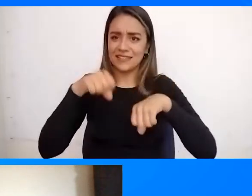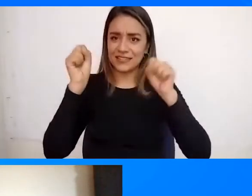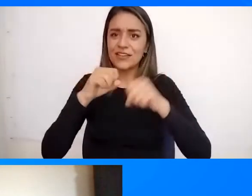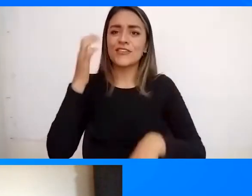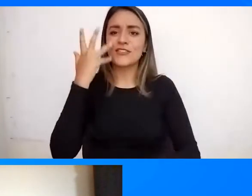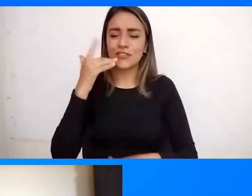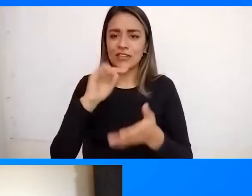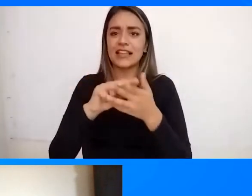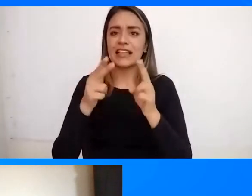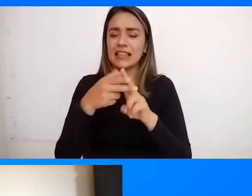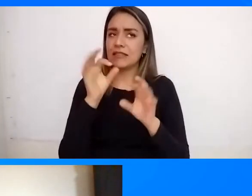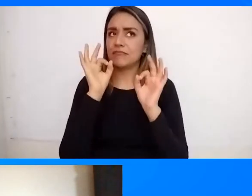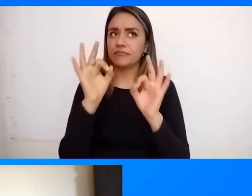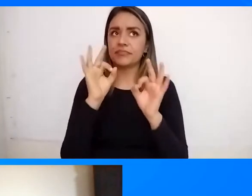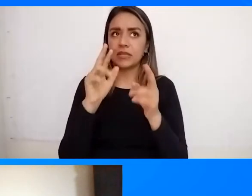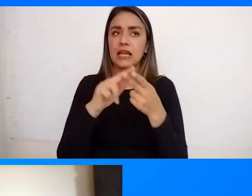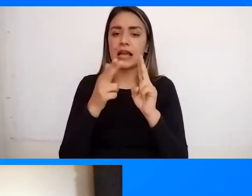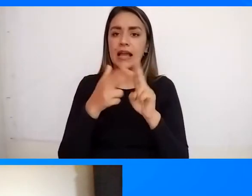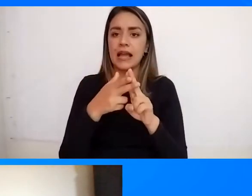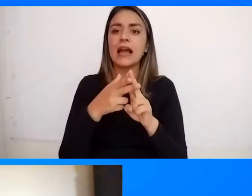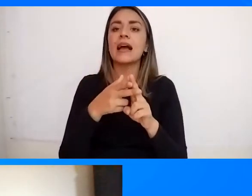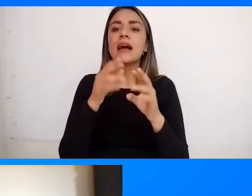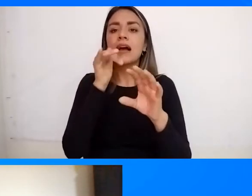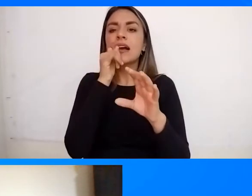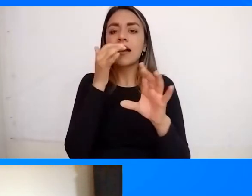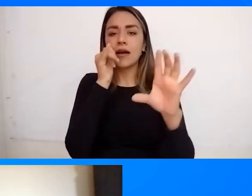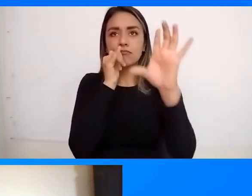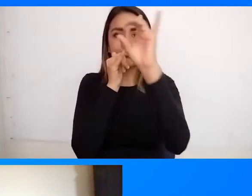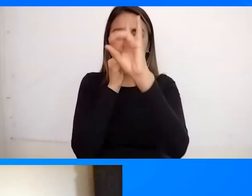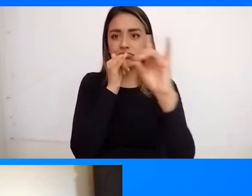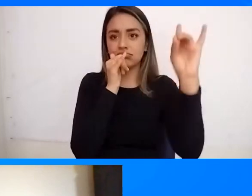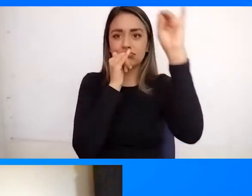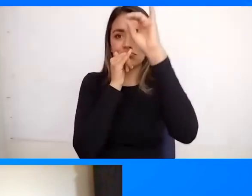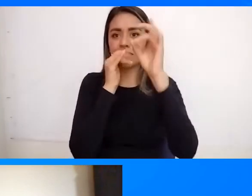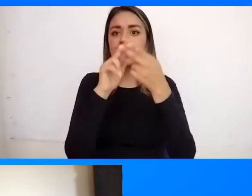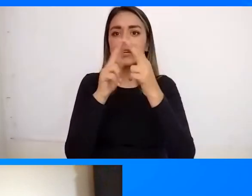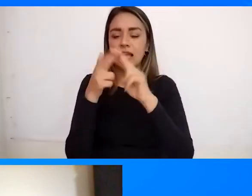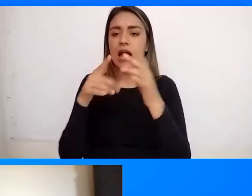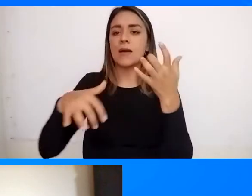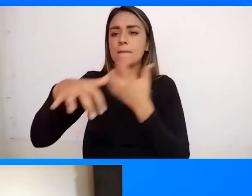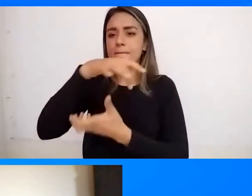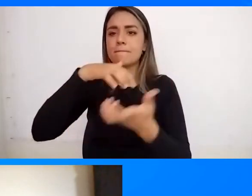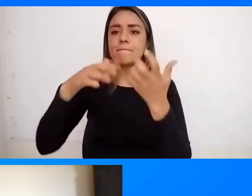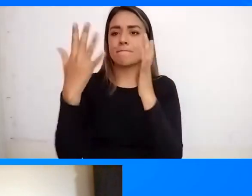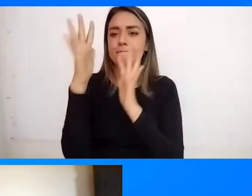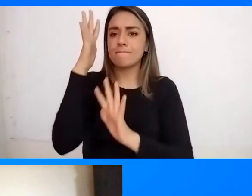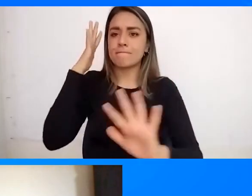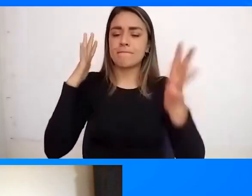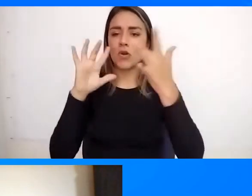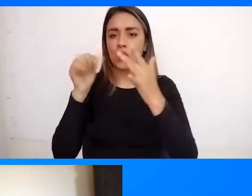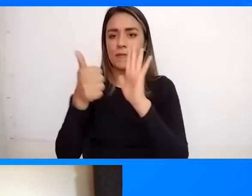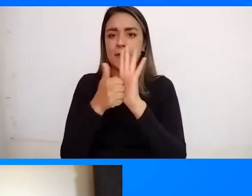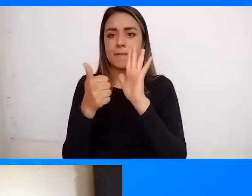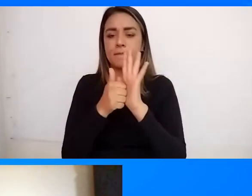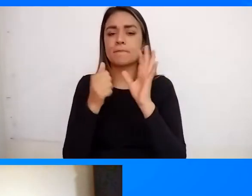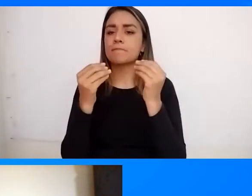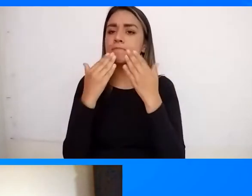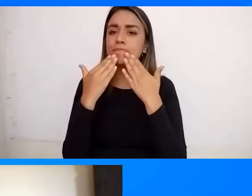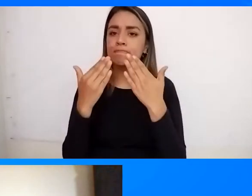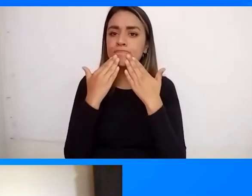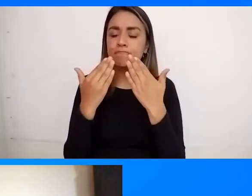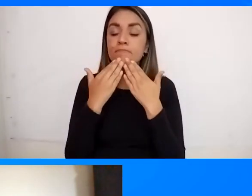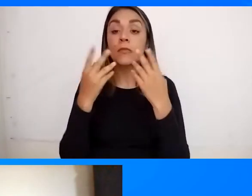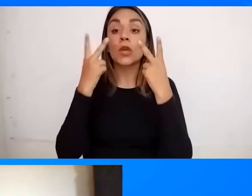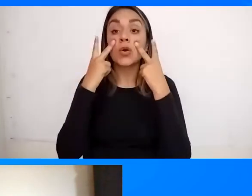Nacional Perfecto Con Aviturismo Ya hemos visto Ecoturismo Las otras cátedras Muchísimas gracias Y nos